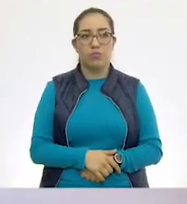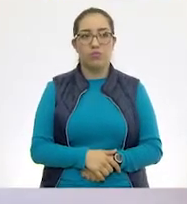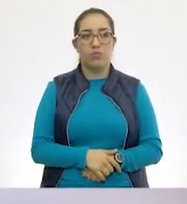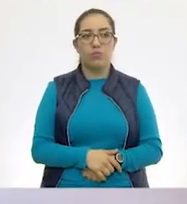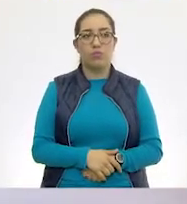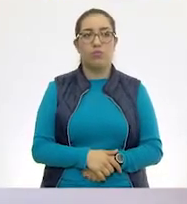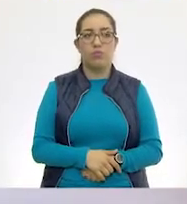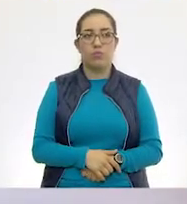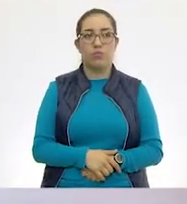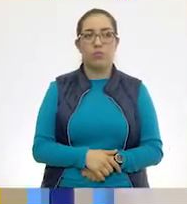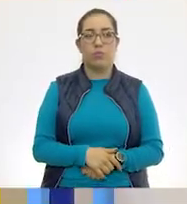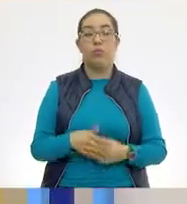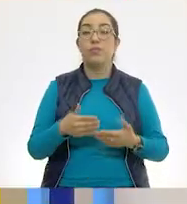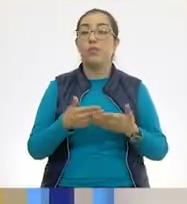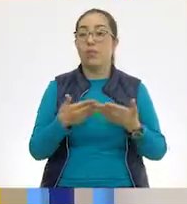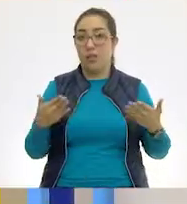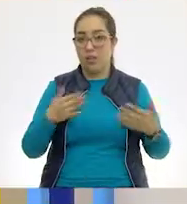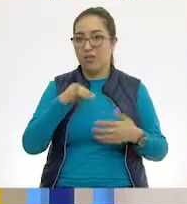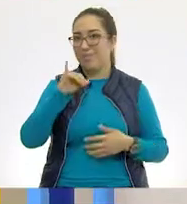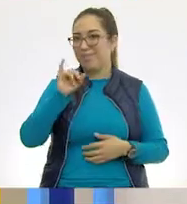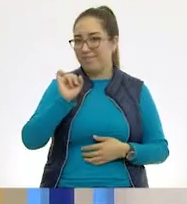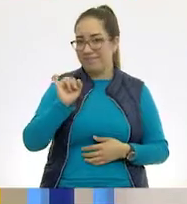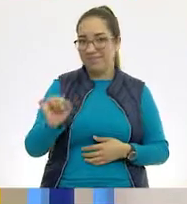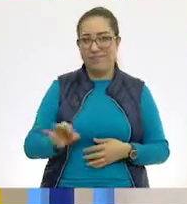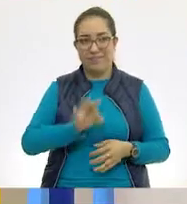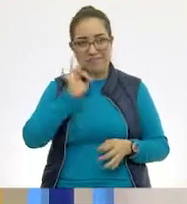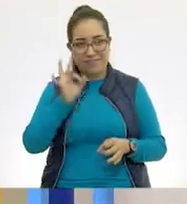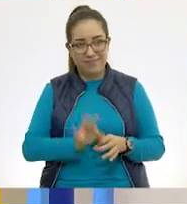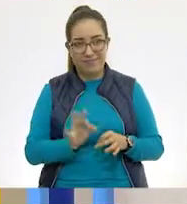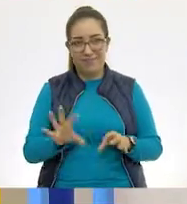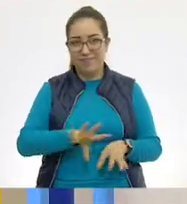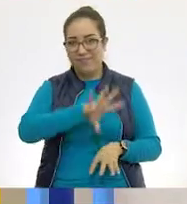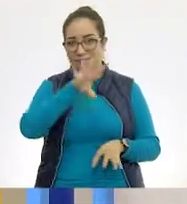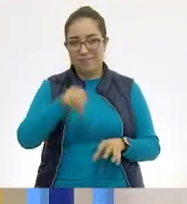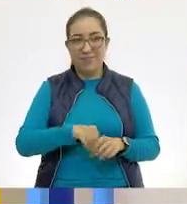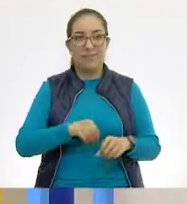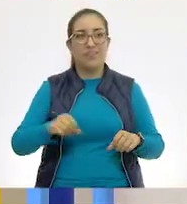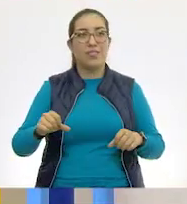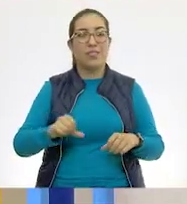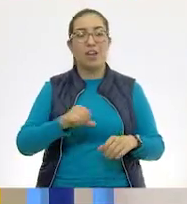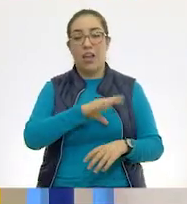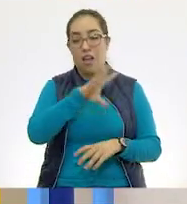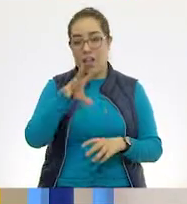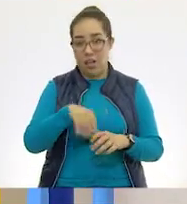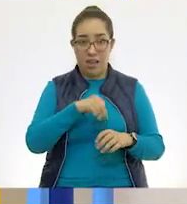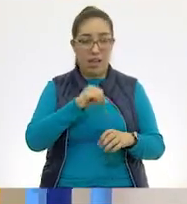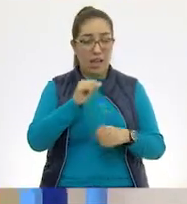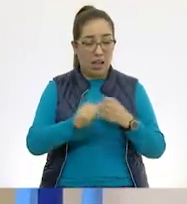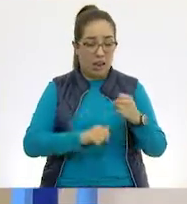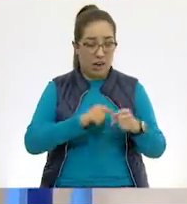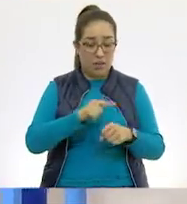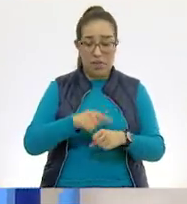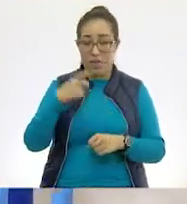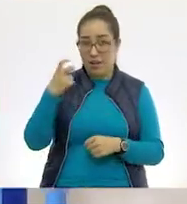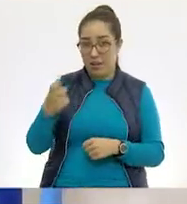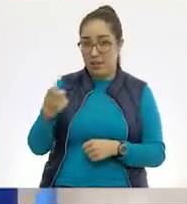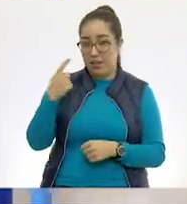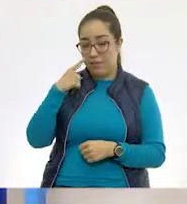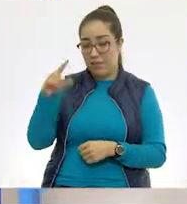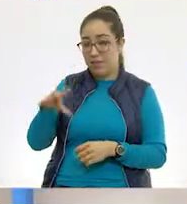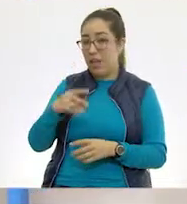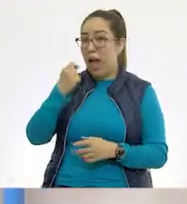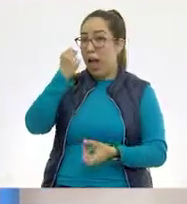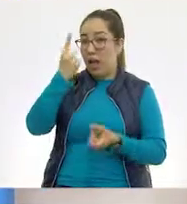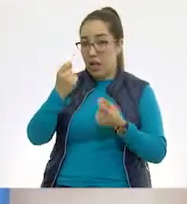Perfecto. Ahora sí, ya tenemos todos esos animales. ¿Te parece si hacemos un recuento rapidísimo? ¡Claro! Los animales o algunos